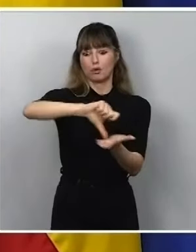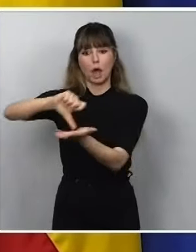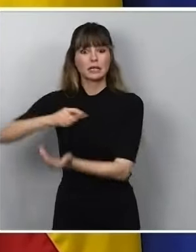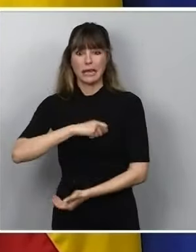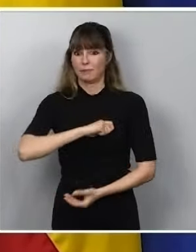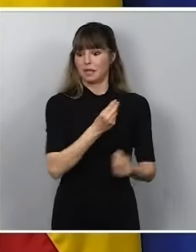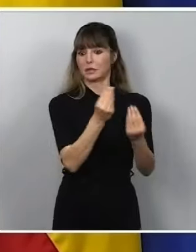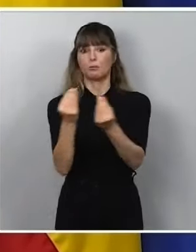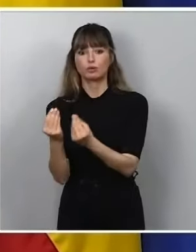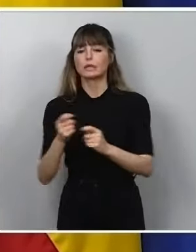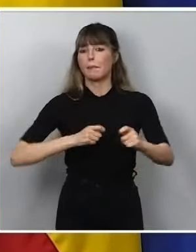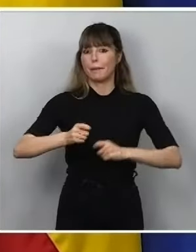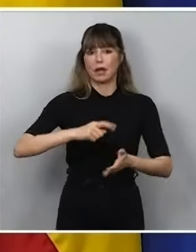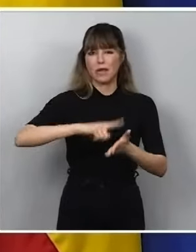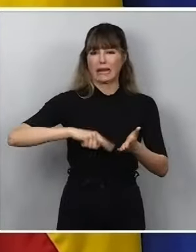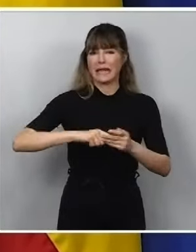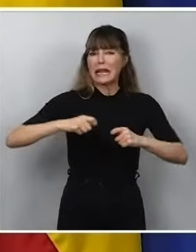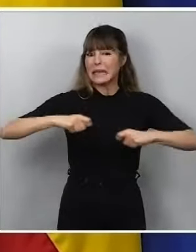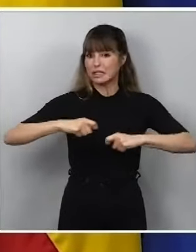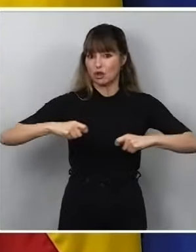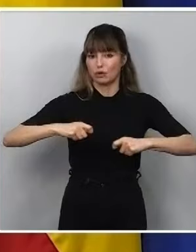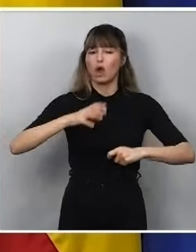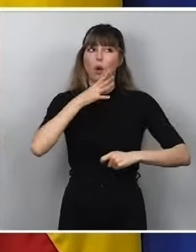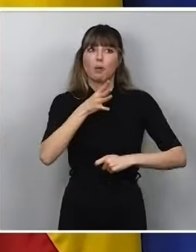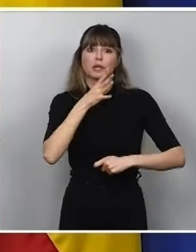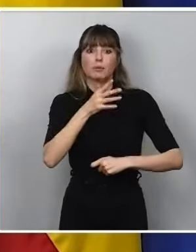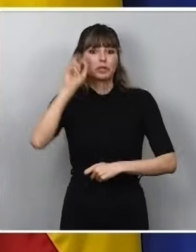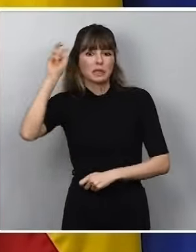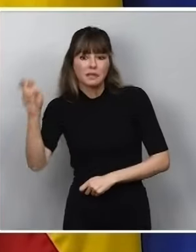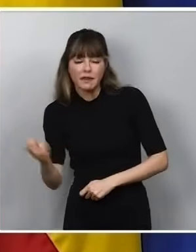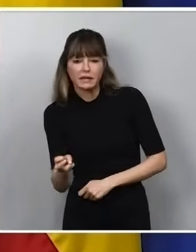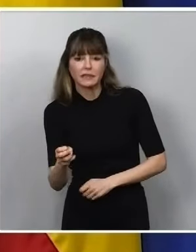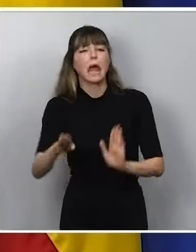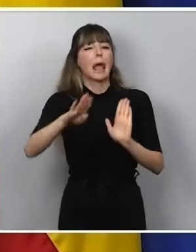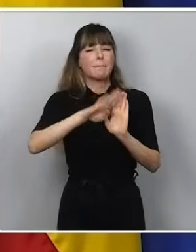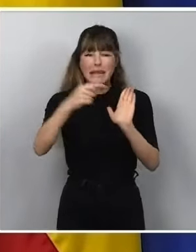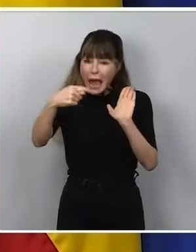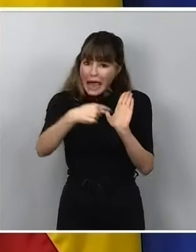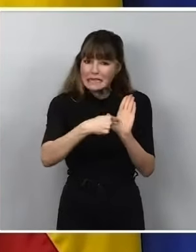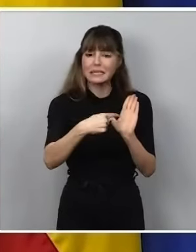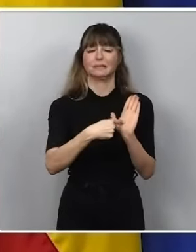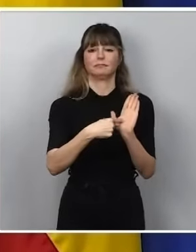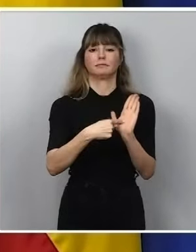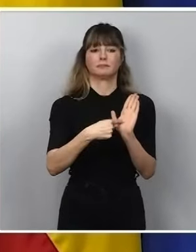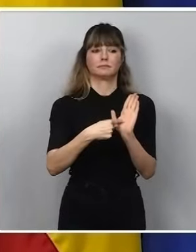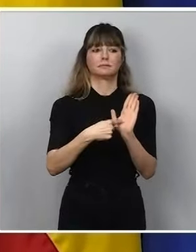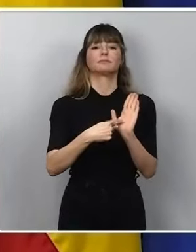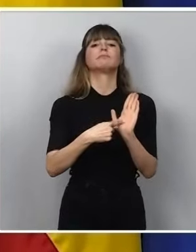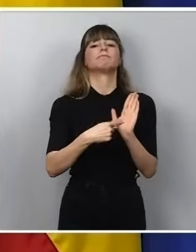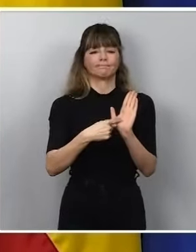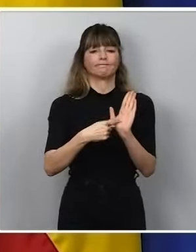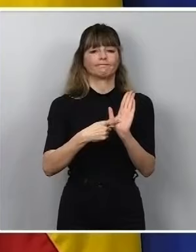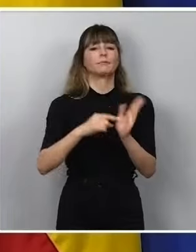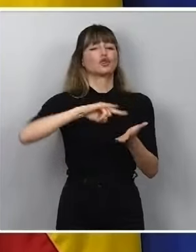españolas con mercados de alquiler tensionados por distintas razones. Con esta medida vamos a abordar algunas de esas razones